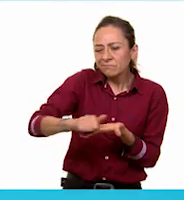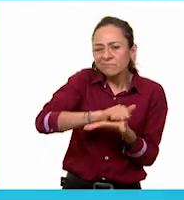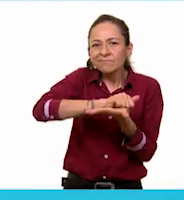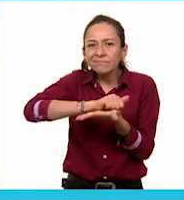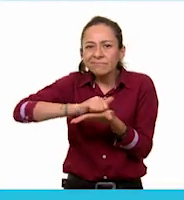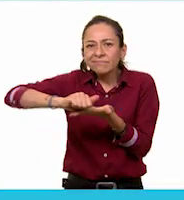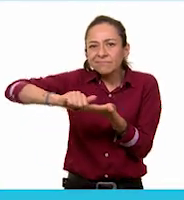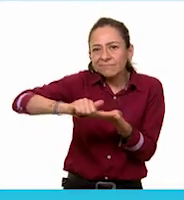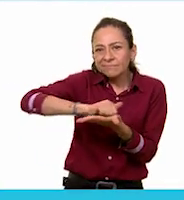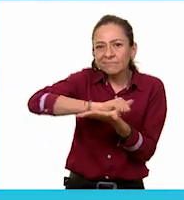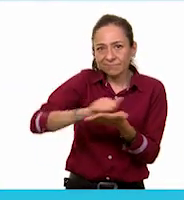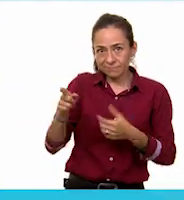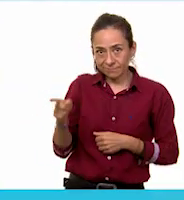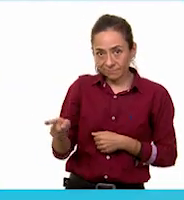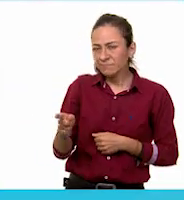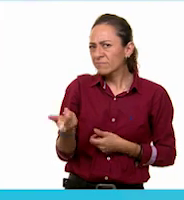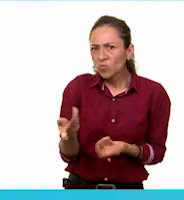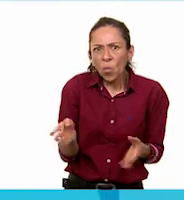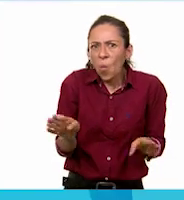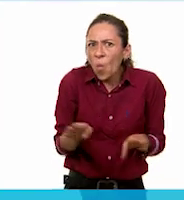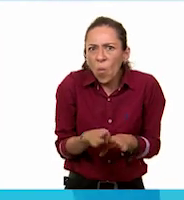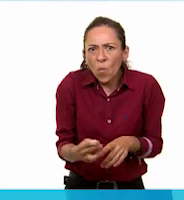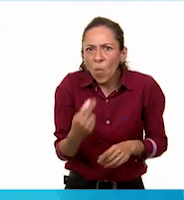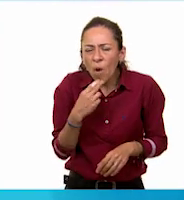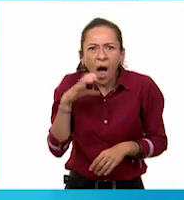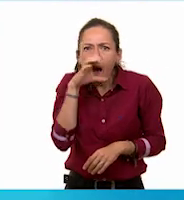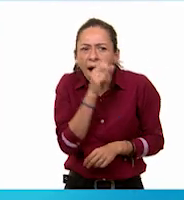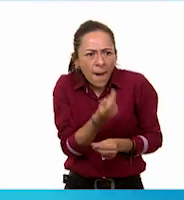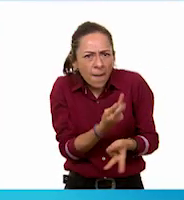calentaba en carbón.